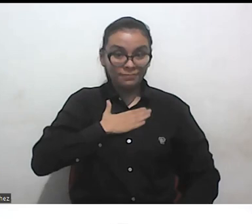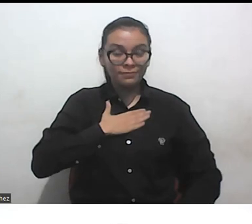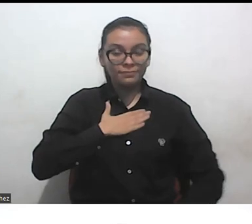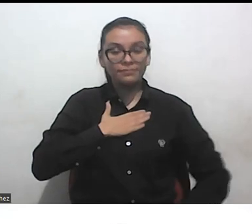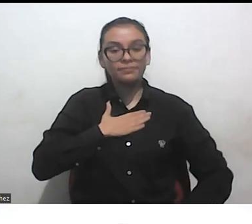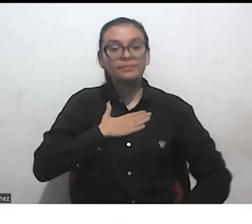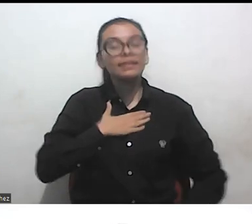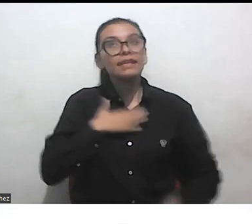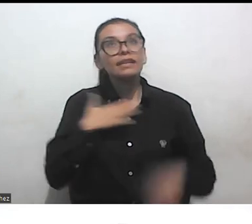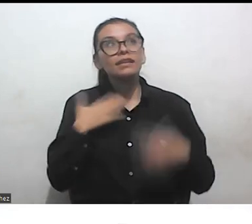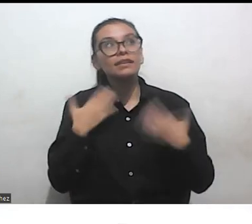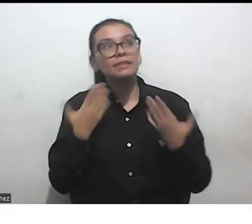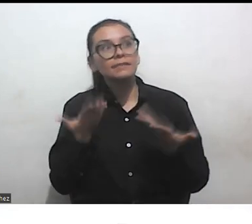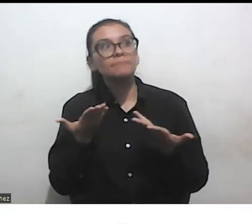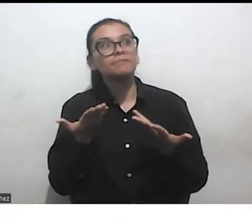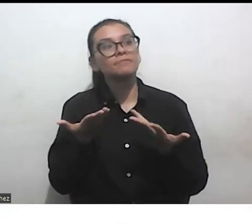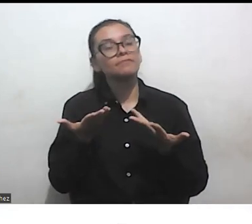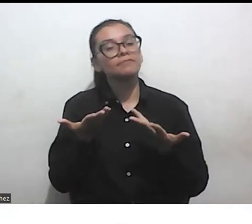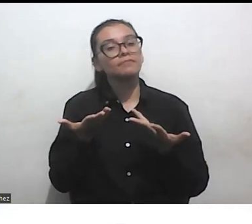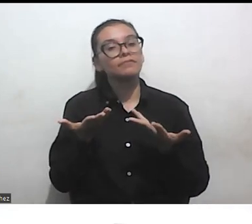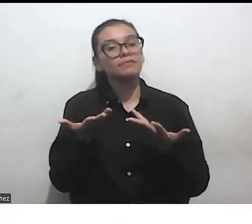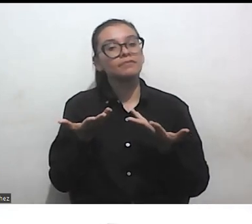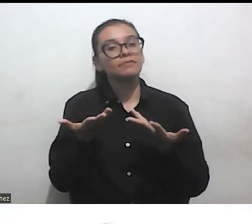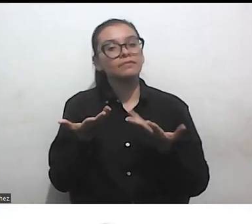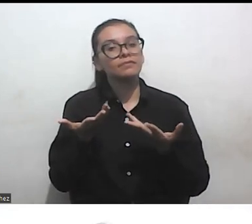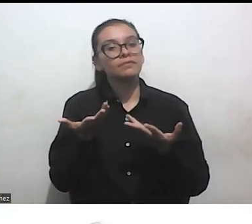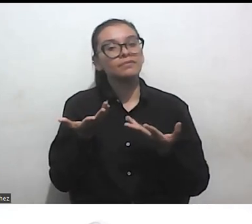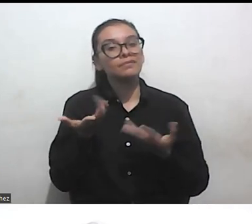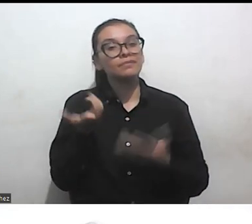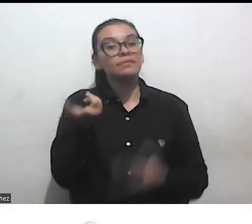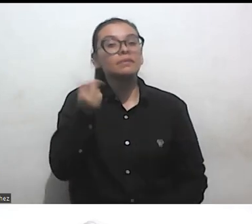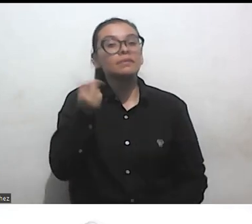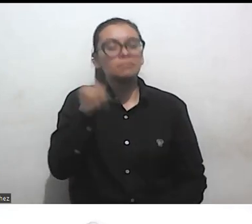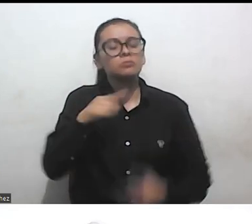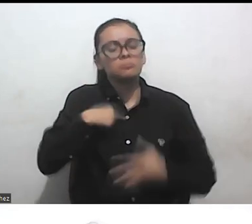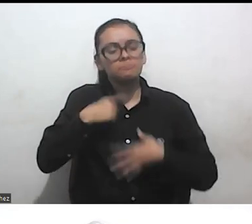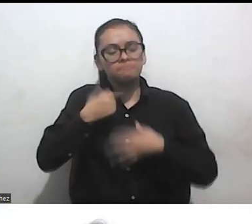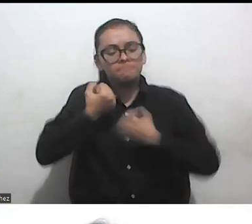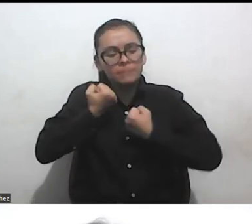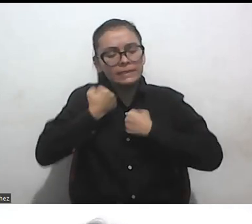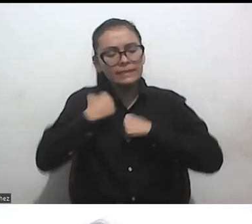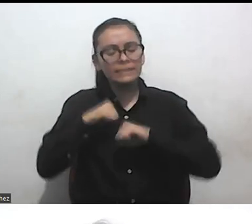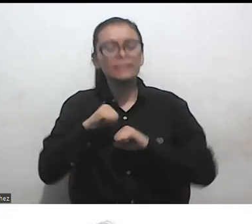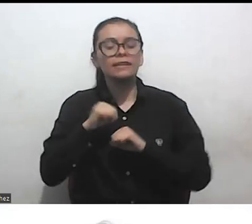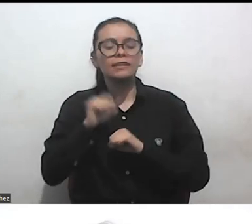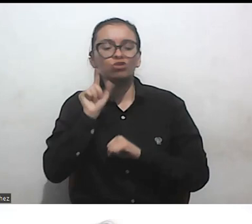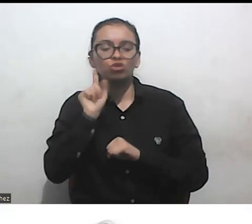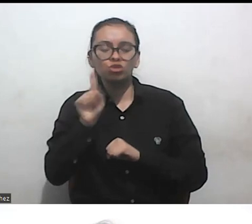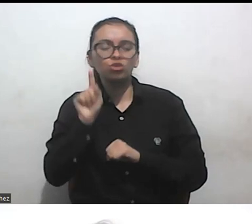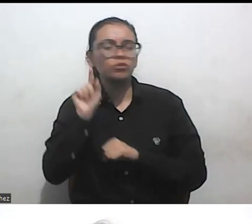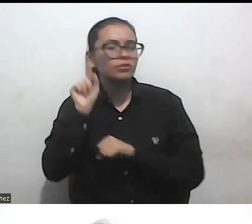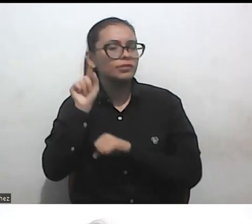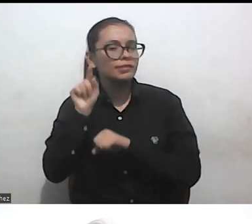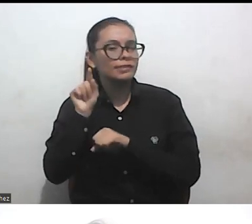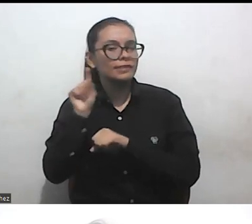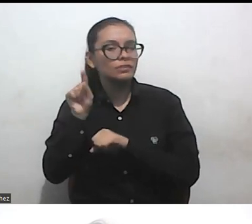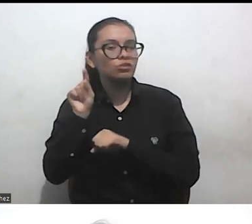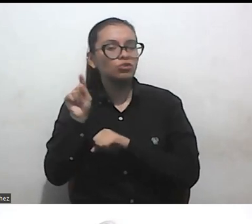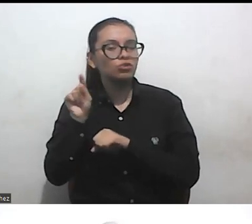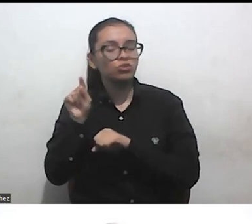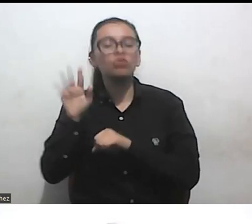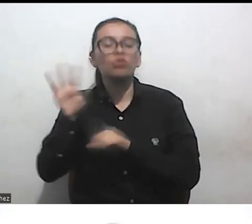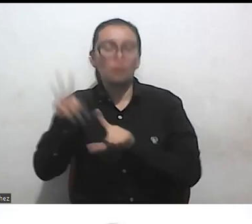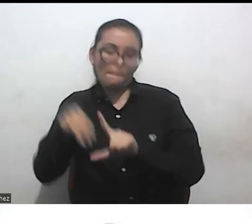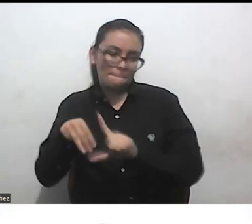Y también, pues voy a intentar hablar un poco dentro del marco de la misma maestría.